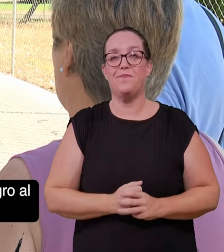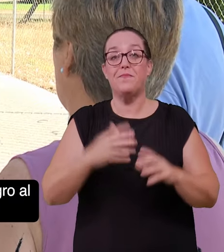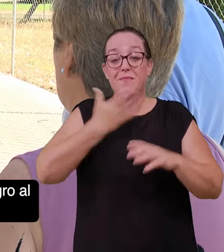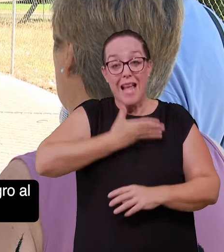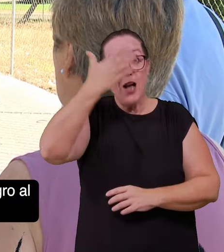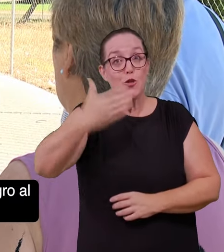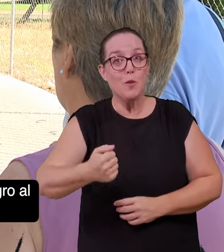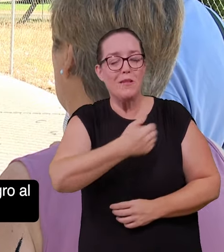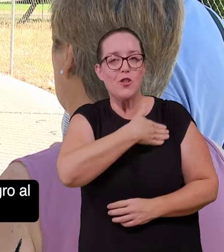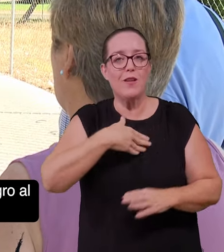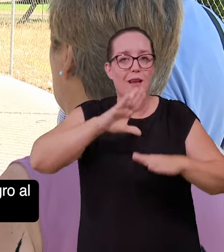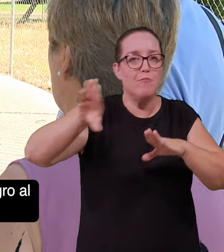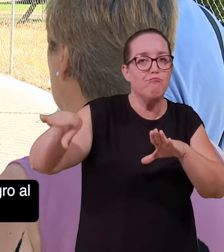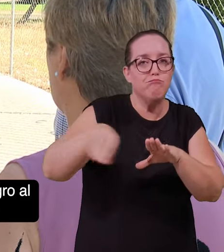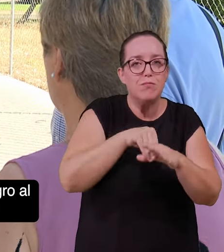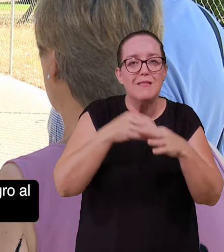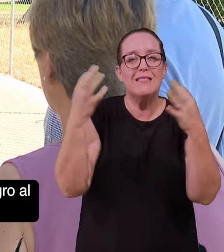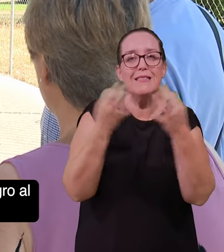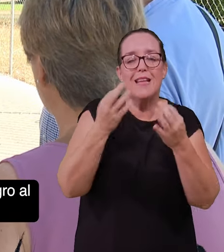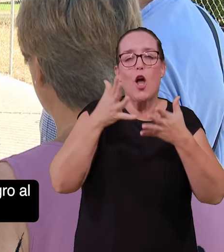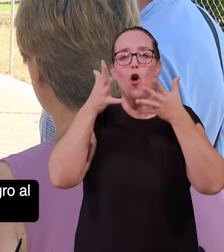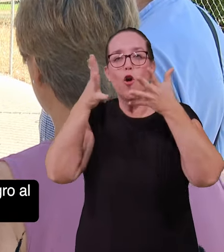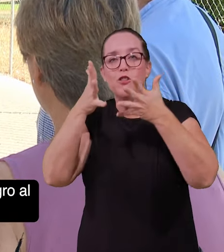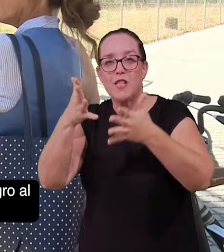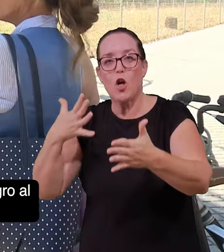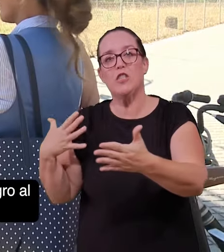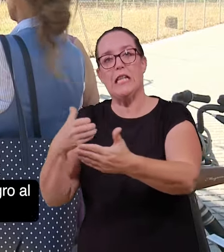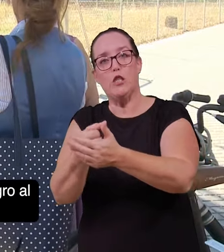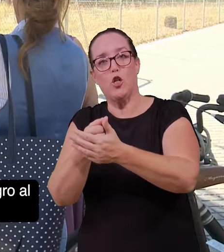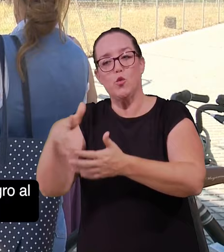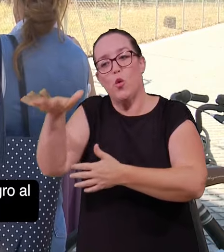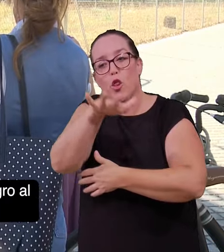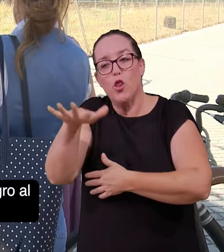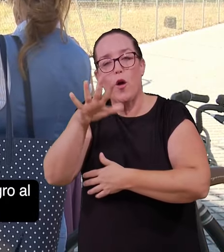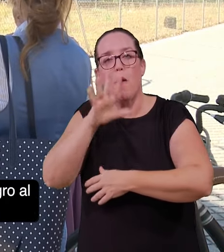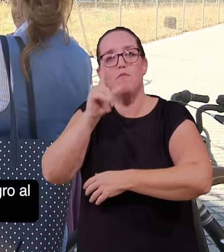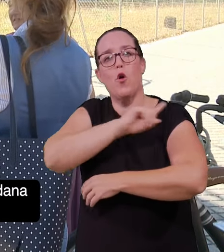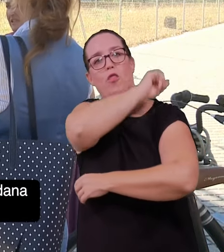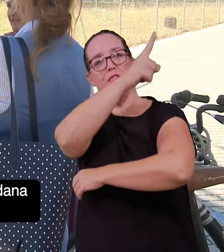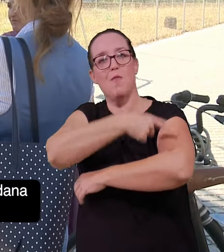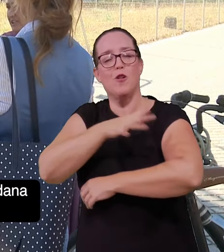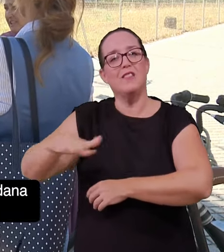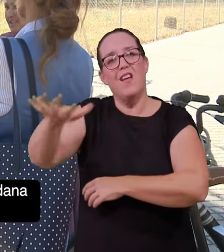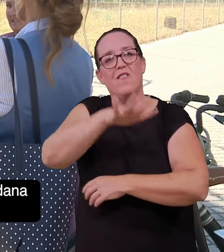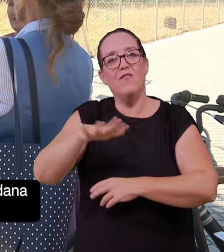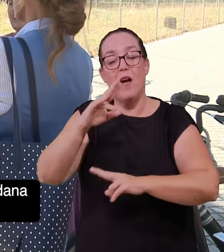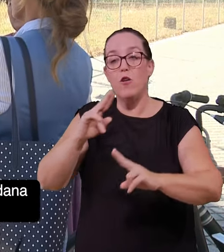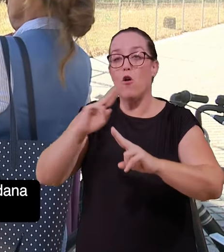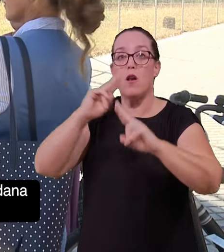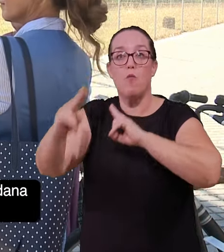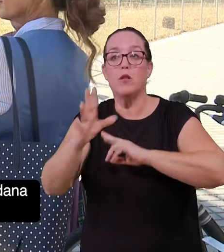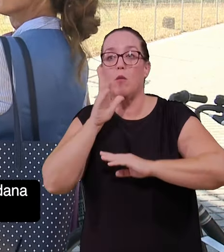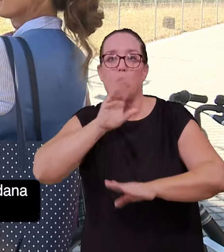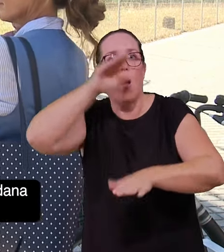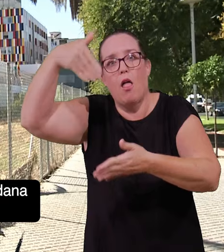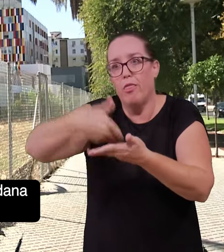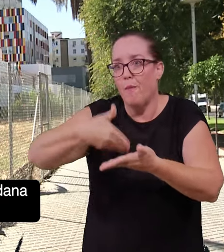Desde el ayuntamiento se ha querido incluir en este logro al Consejo de Distrito Sur, por ser un equipamiento deportivo de barrio en respuesta a